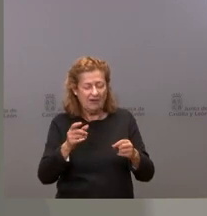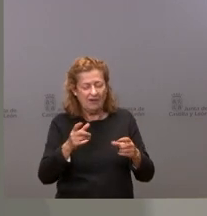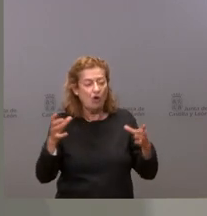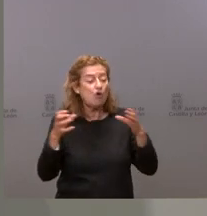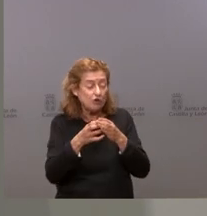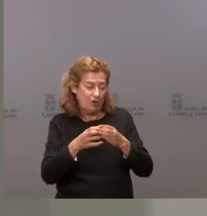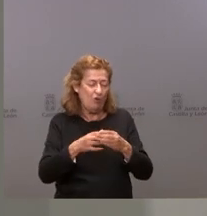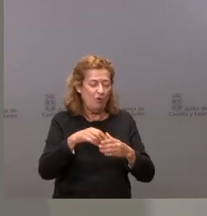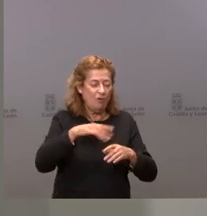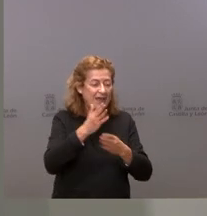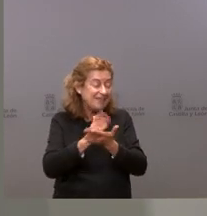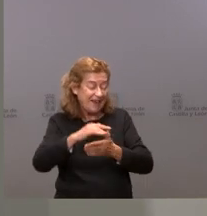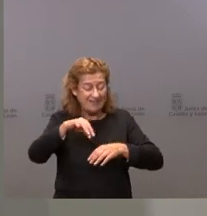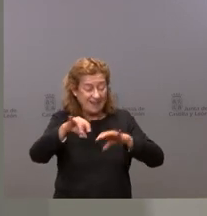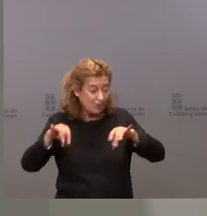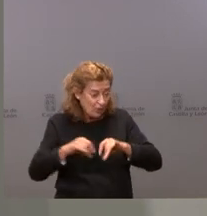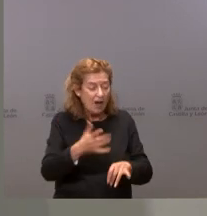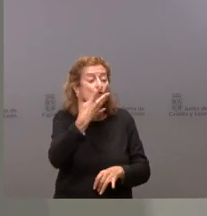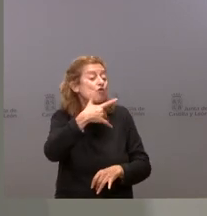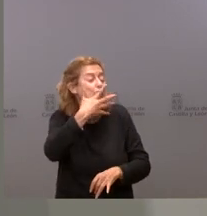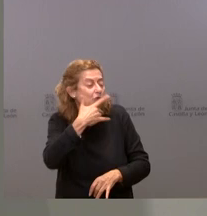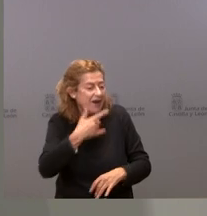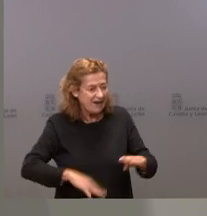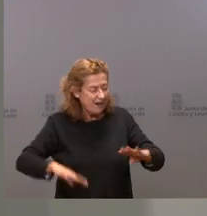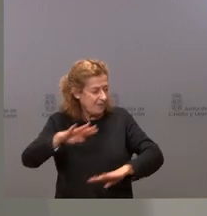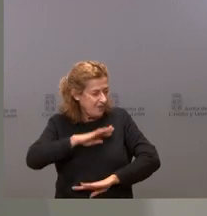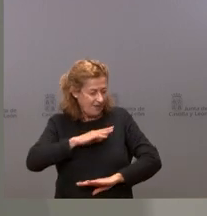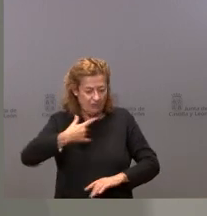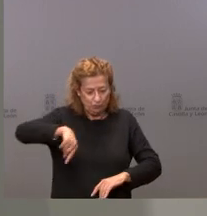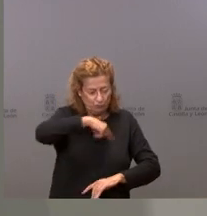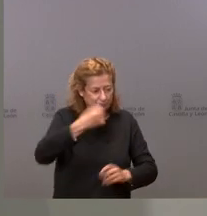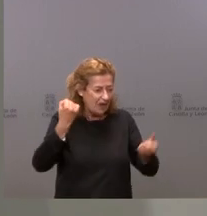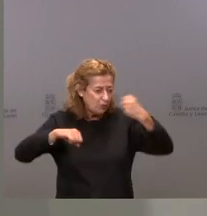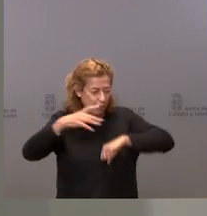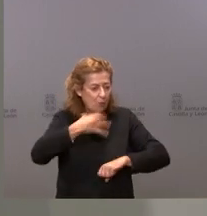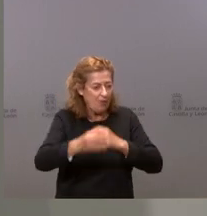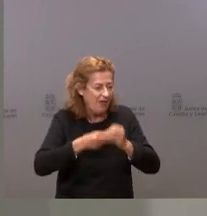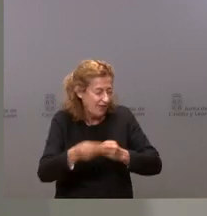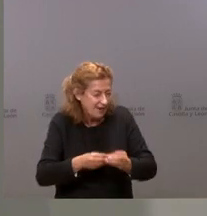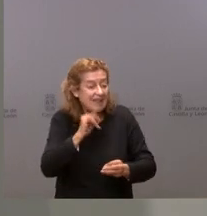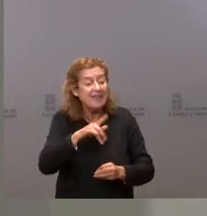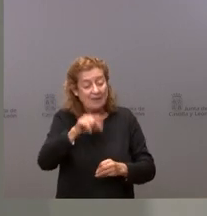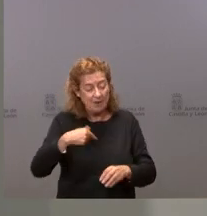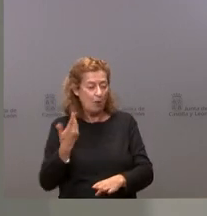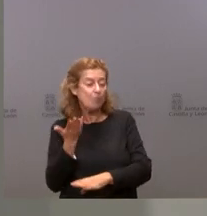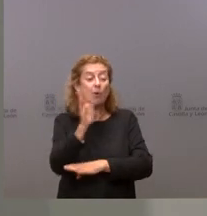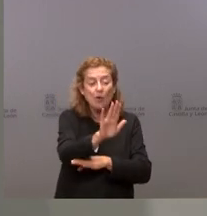Interritorial, conocer las capacidades de actuación de nuestra comunidad autónoma y en su caso proponer